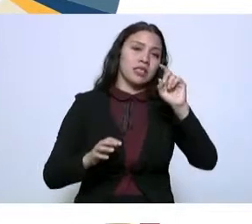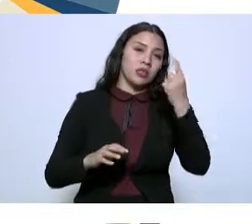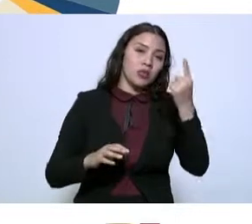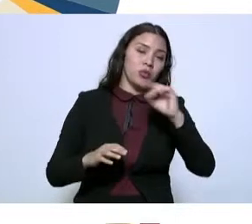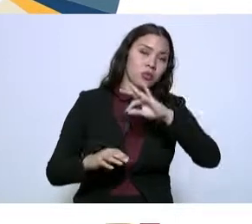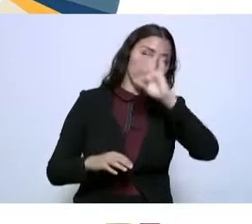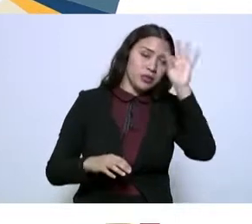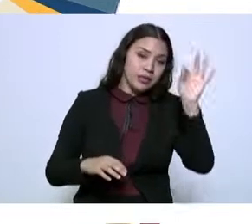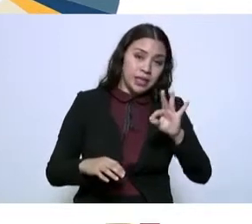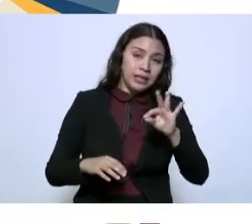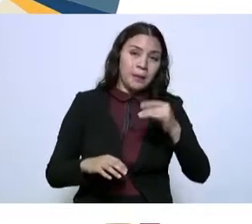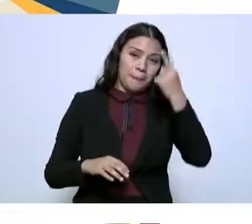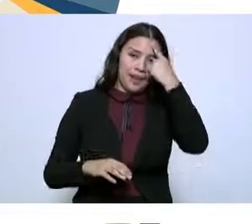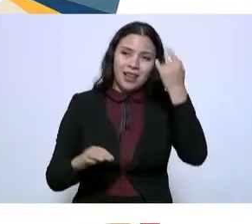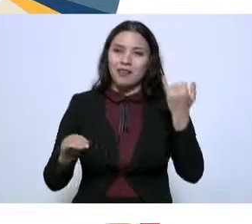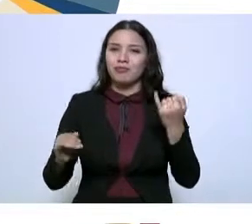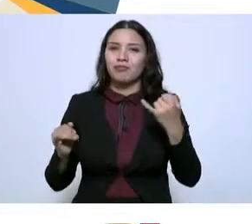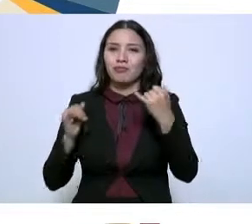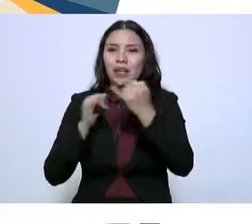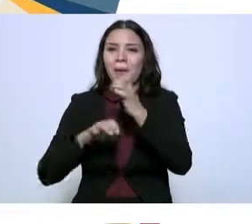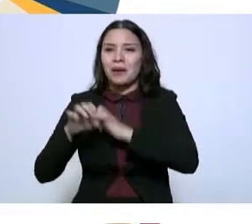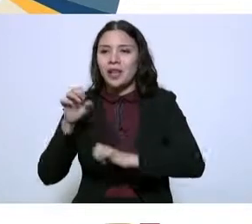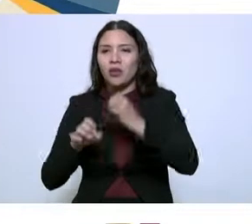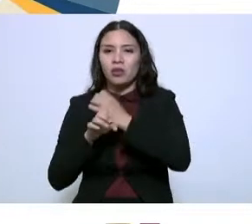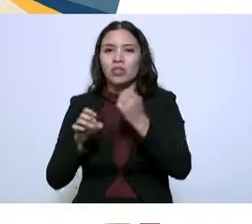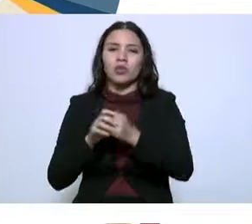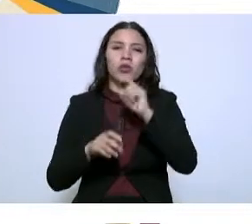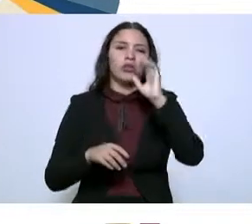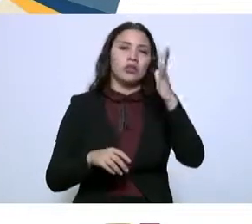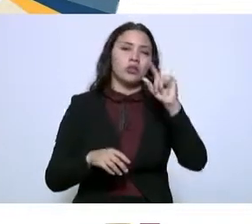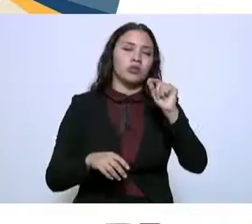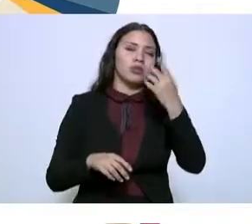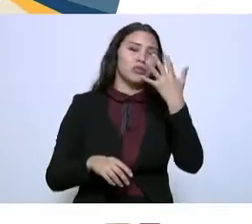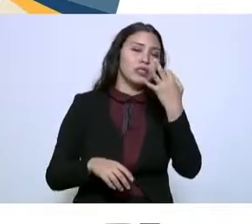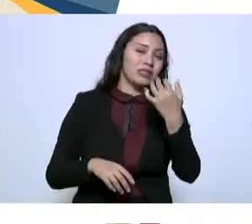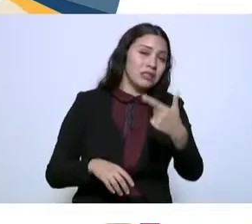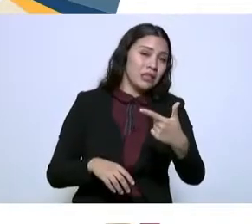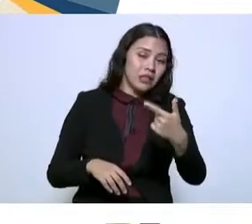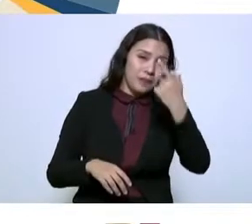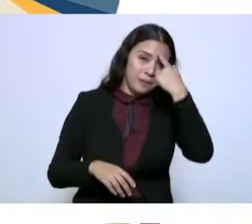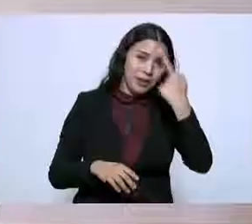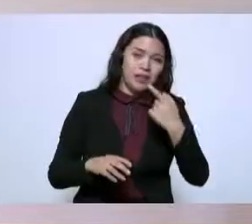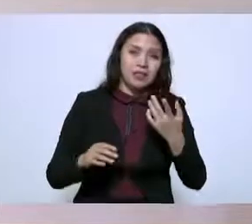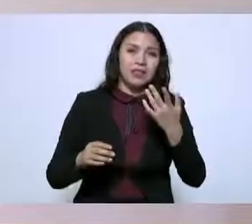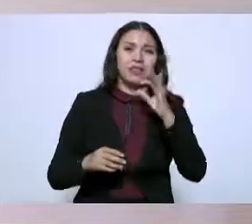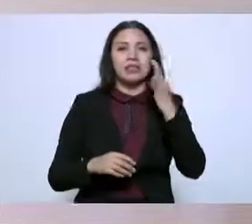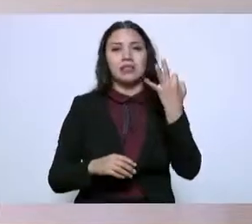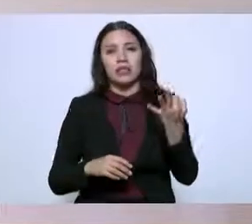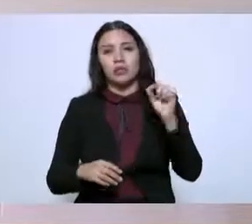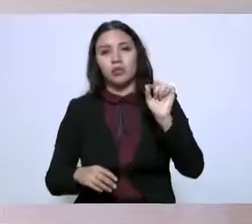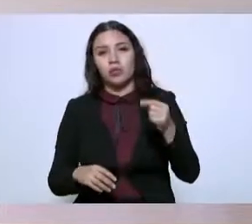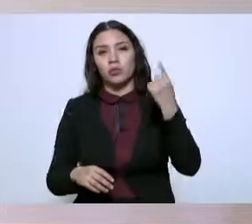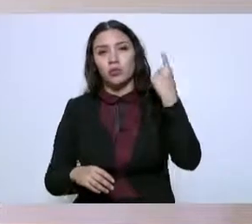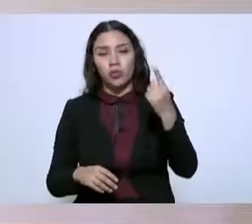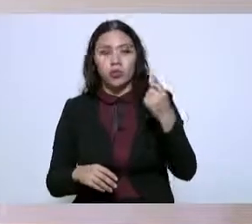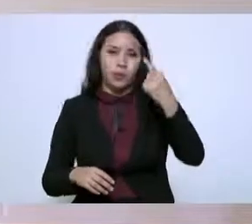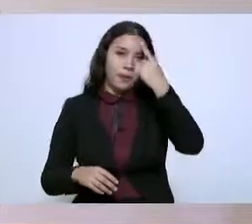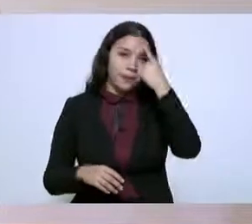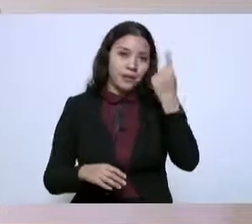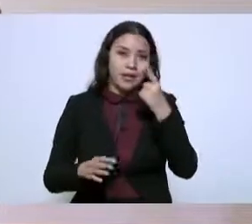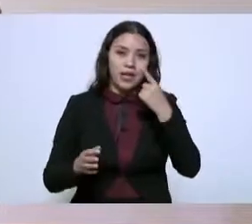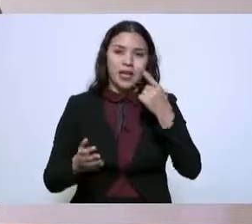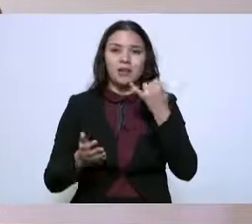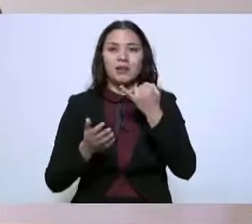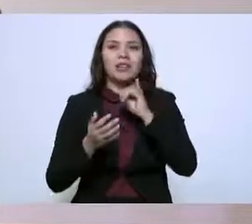industria y cinco punto siete en la actividad primaria, contribuyendo con el tres punto uno del Producto